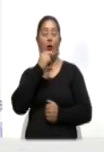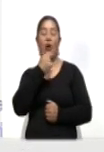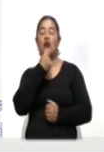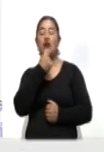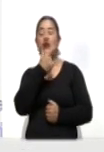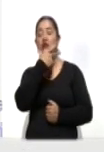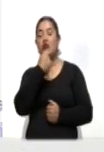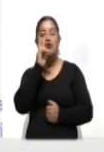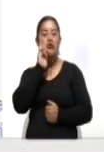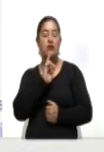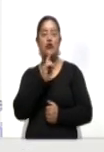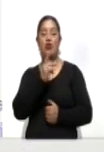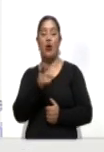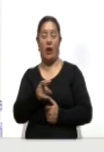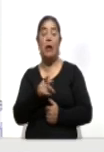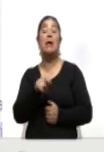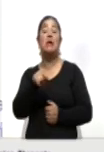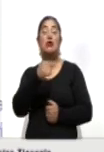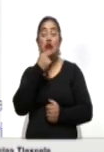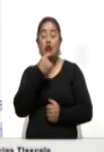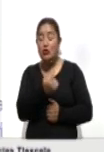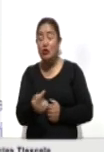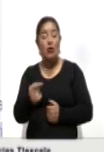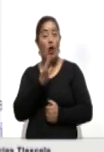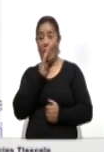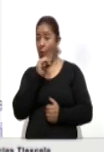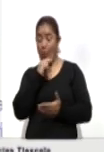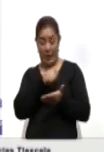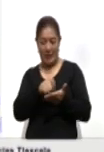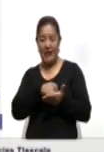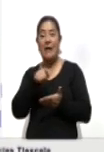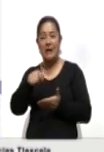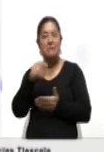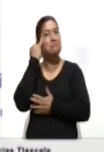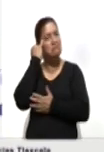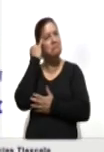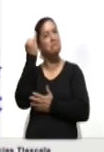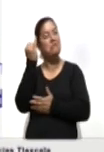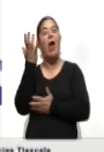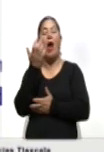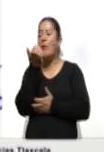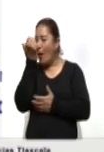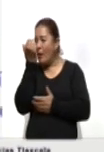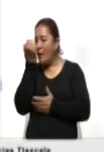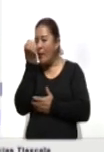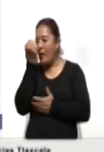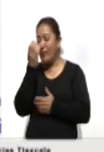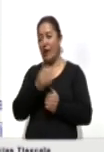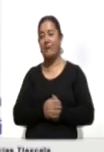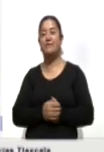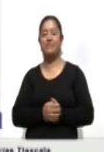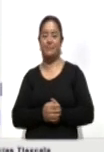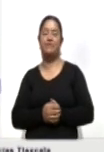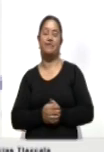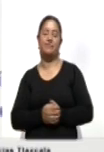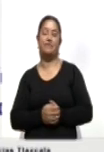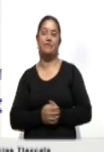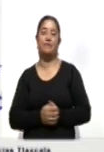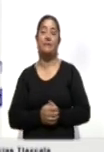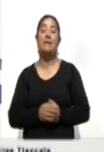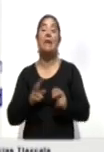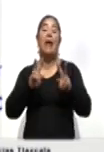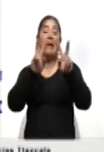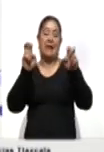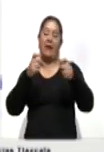el pequeño aún no escriba, podrá mandar un audio con la idea que ha imaginado, adjuntando sus dibujos. La temática es